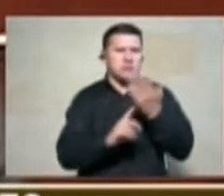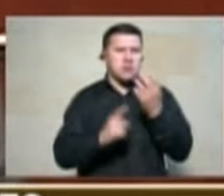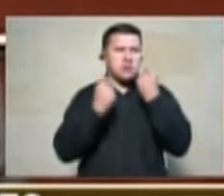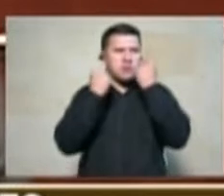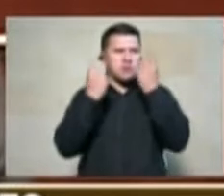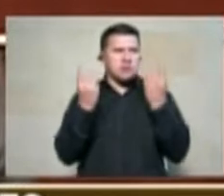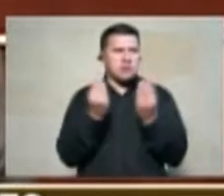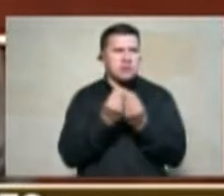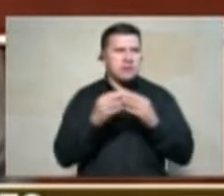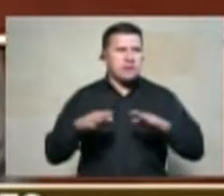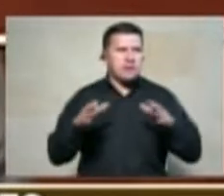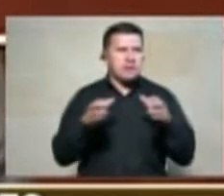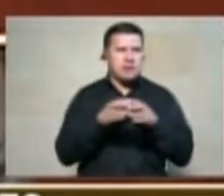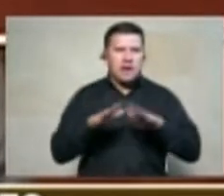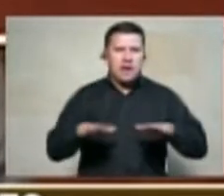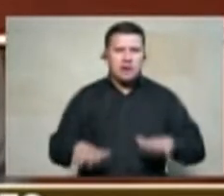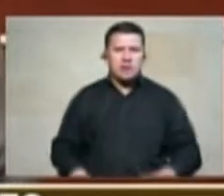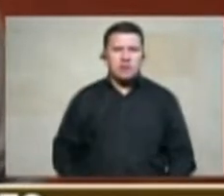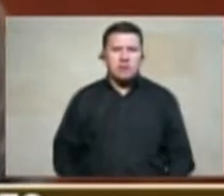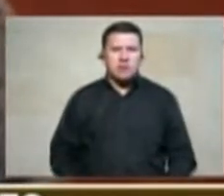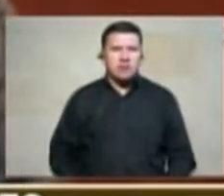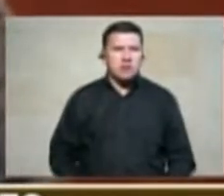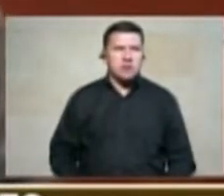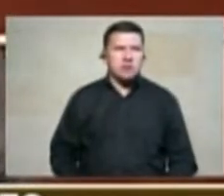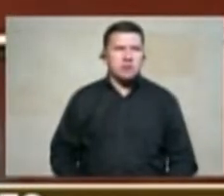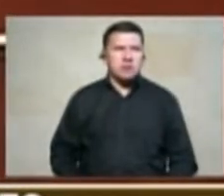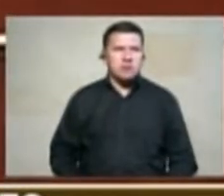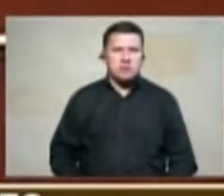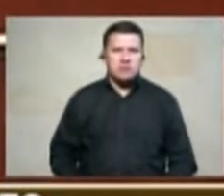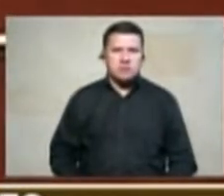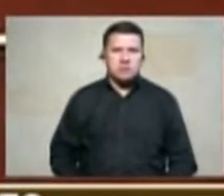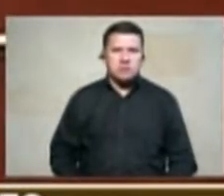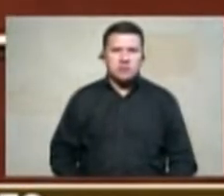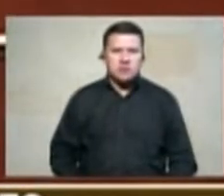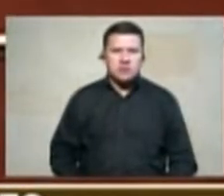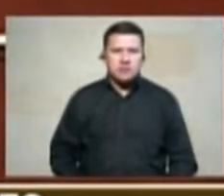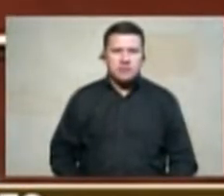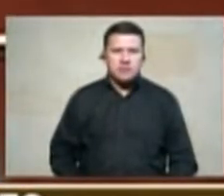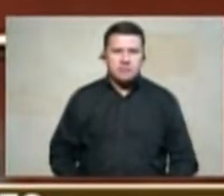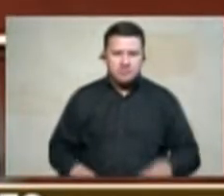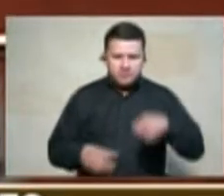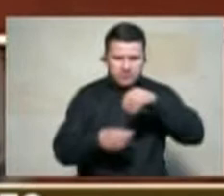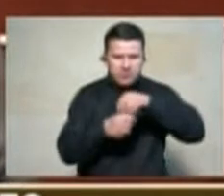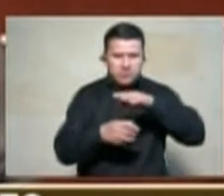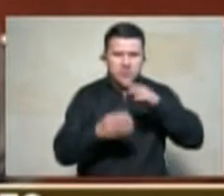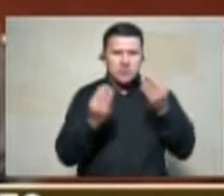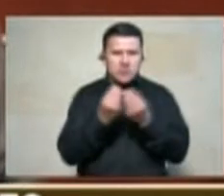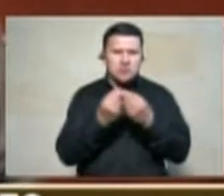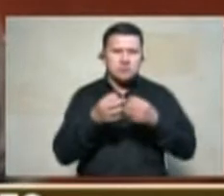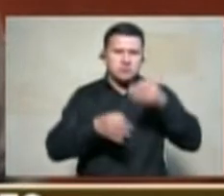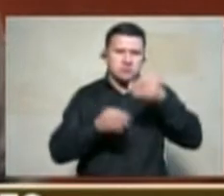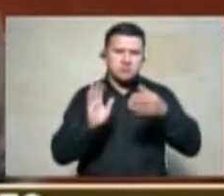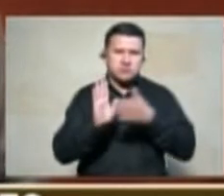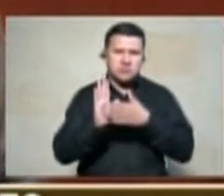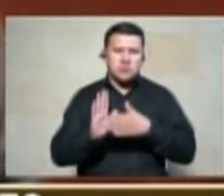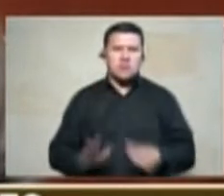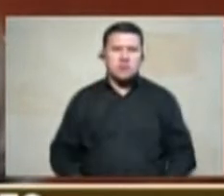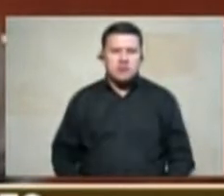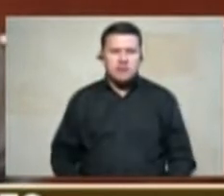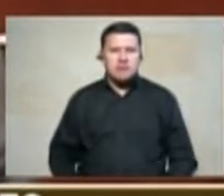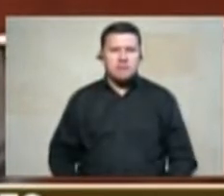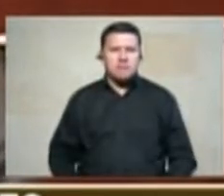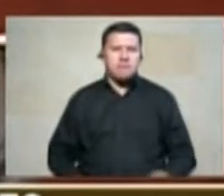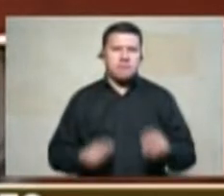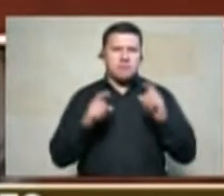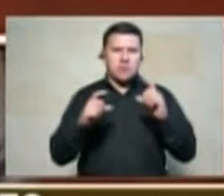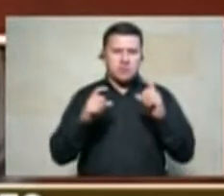sorpresa al esposo de la magistrada Marta Isabel García Serrano actual presidenta del tribunal superior de